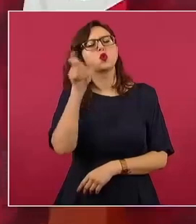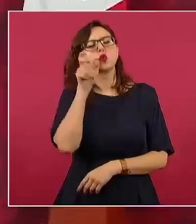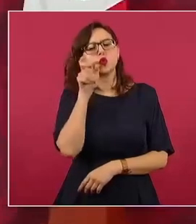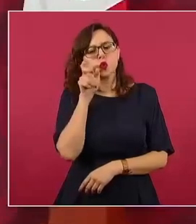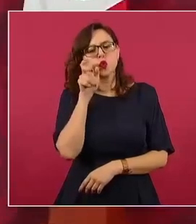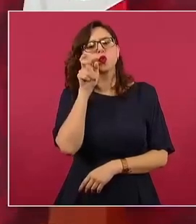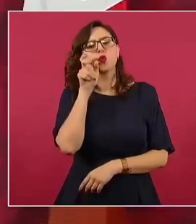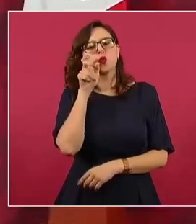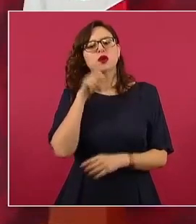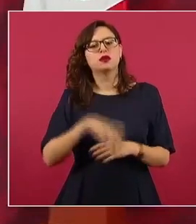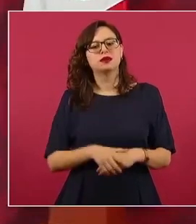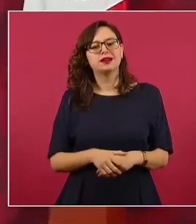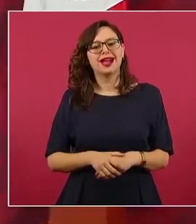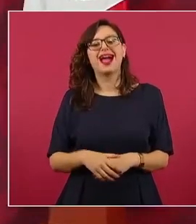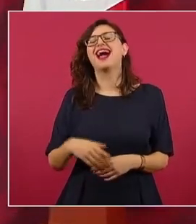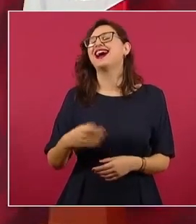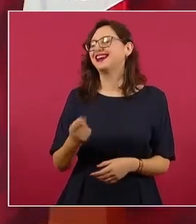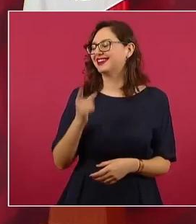Blanco Bueno.